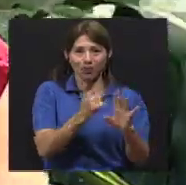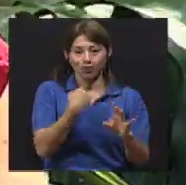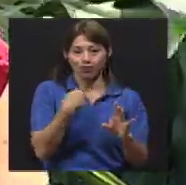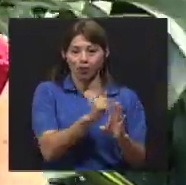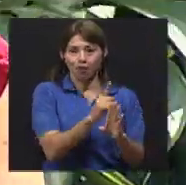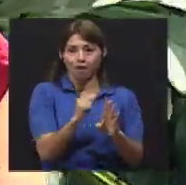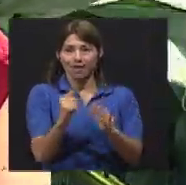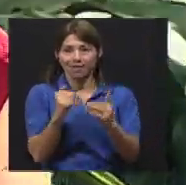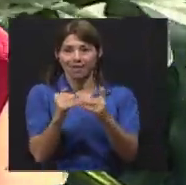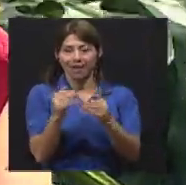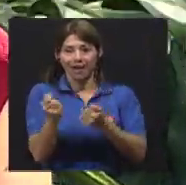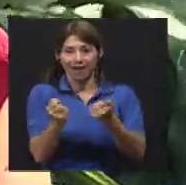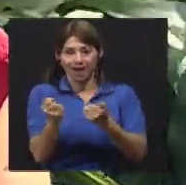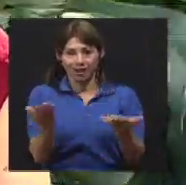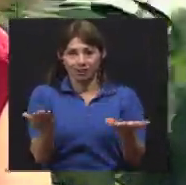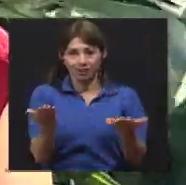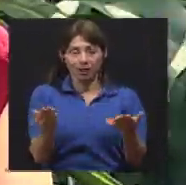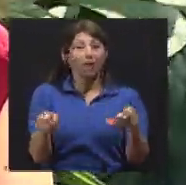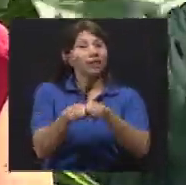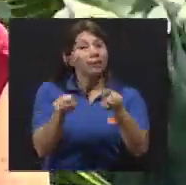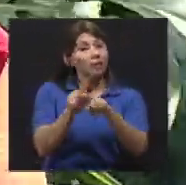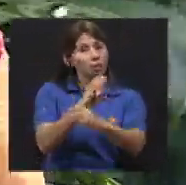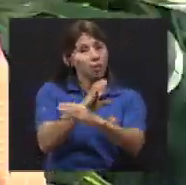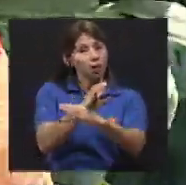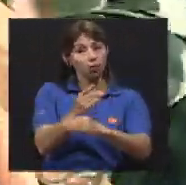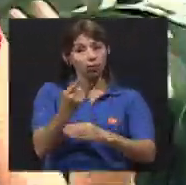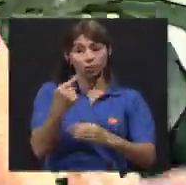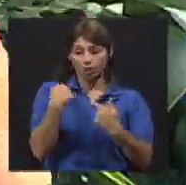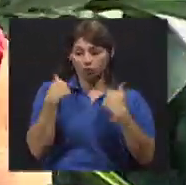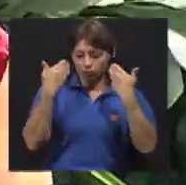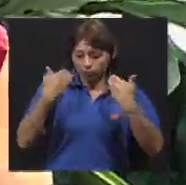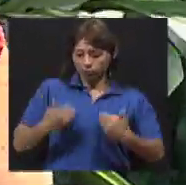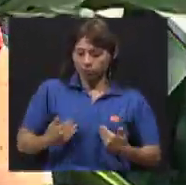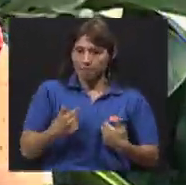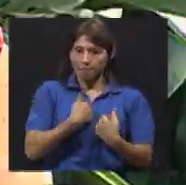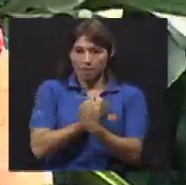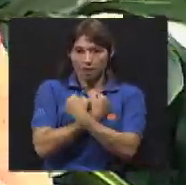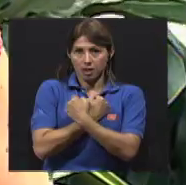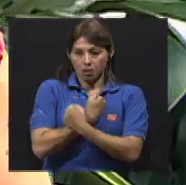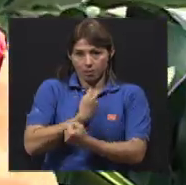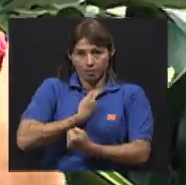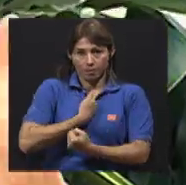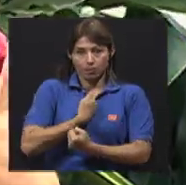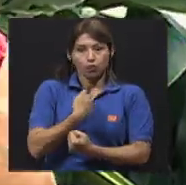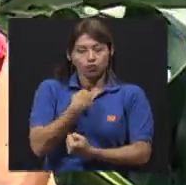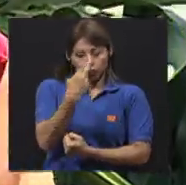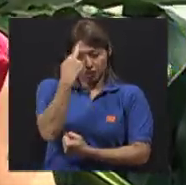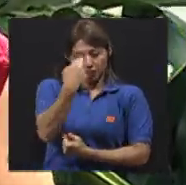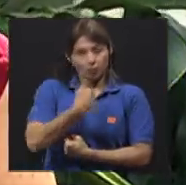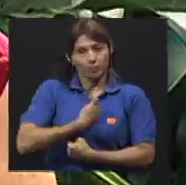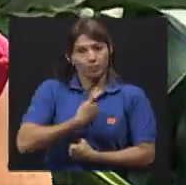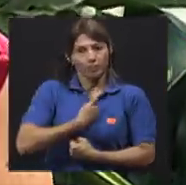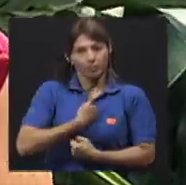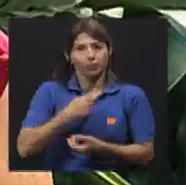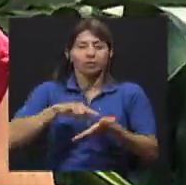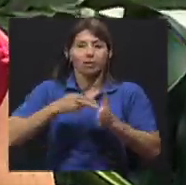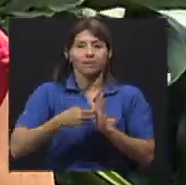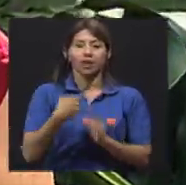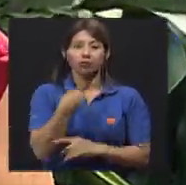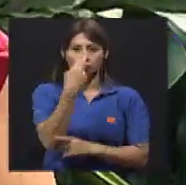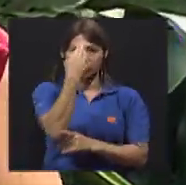cerrando, es muy importante, si yo me valoro y me quiero, ¿verdad? Y me respeto, respeto a las demás personas.